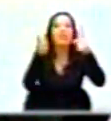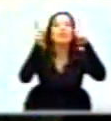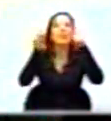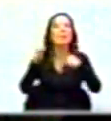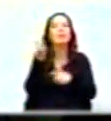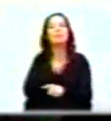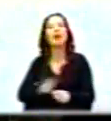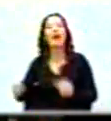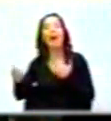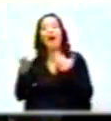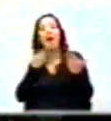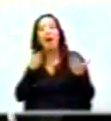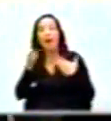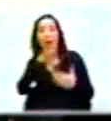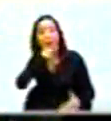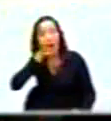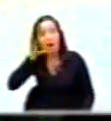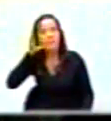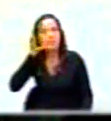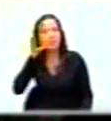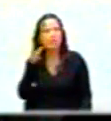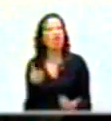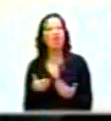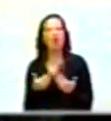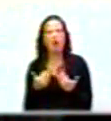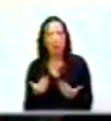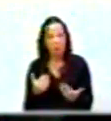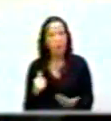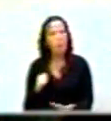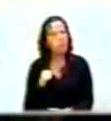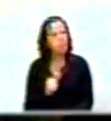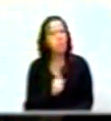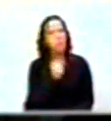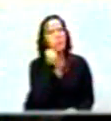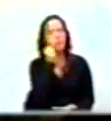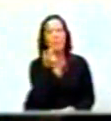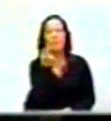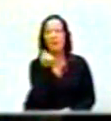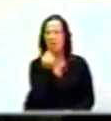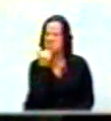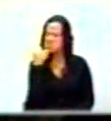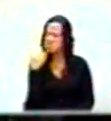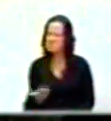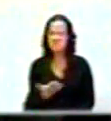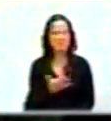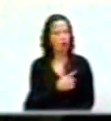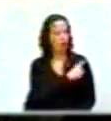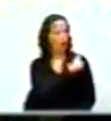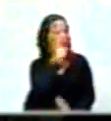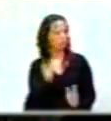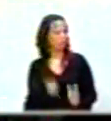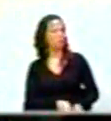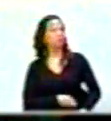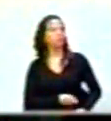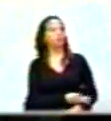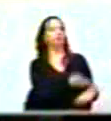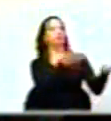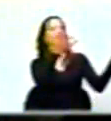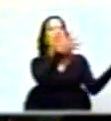campesinos, como hay dinero a manos llenas para los ricos y un